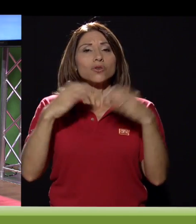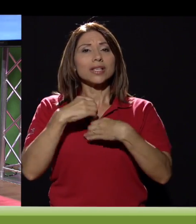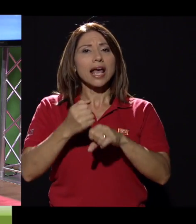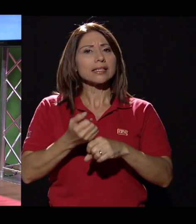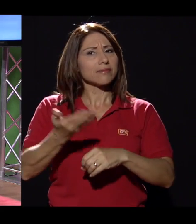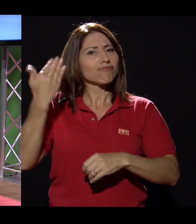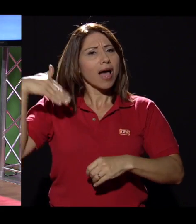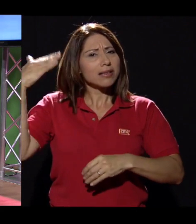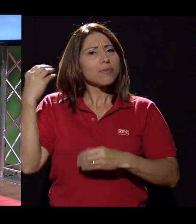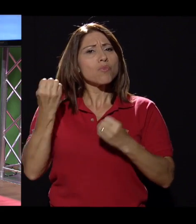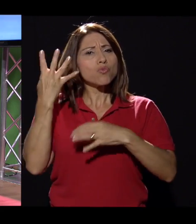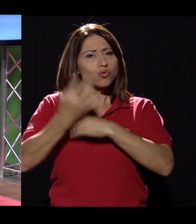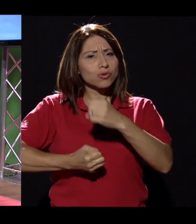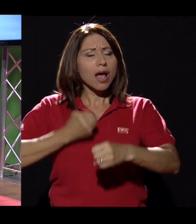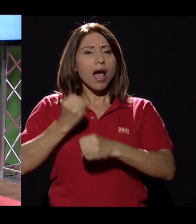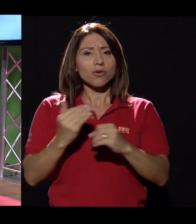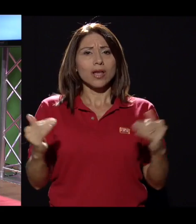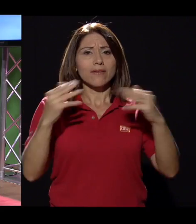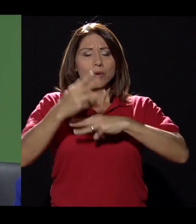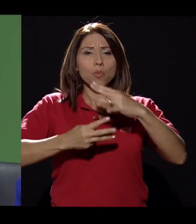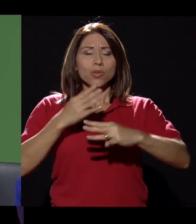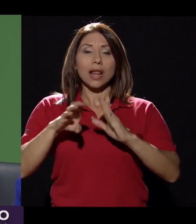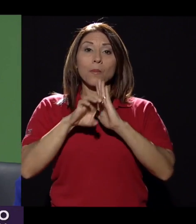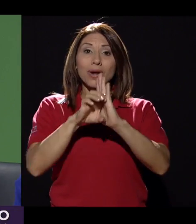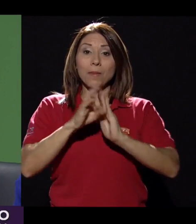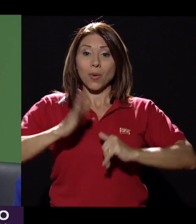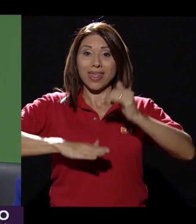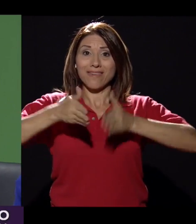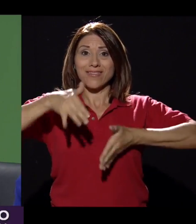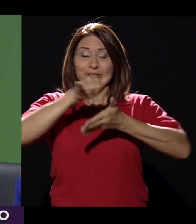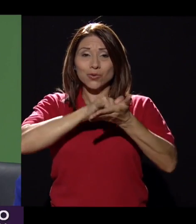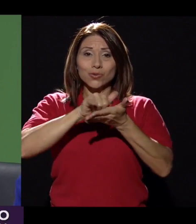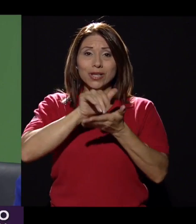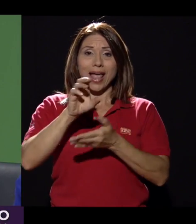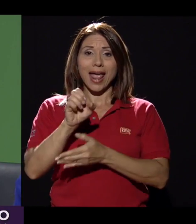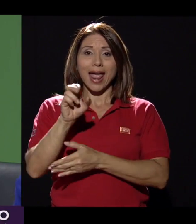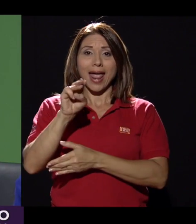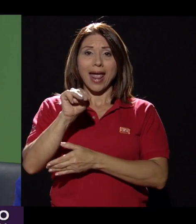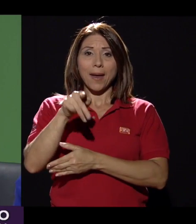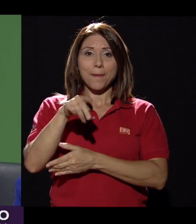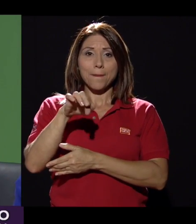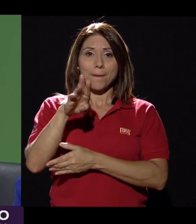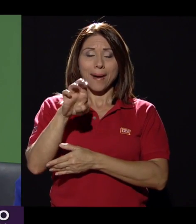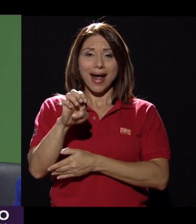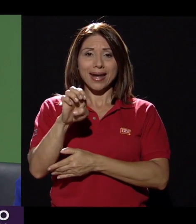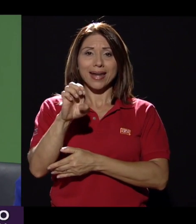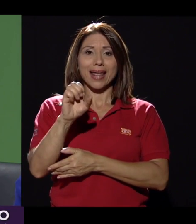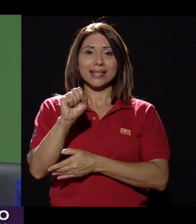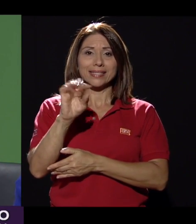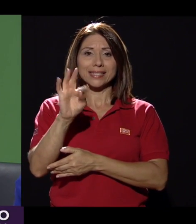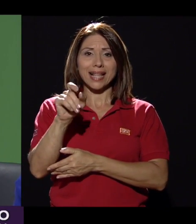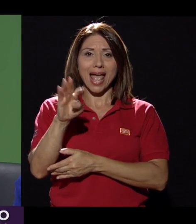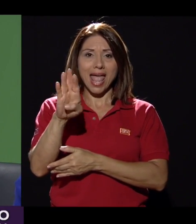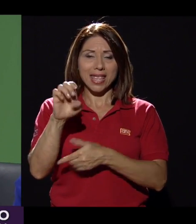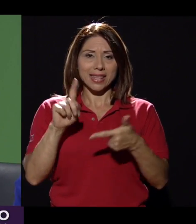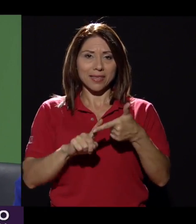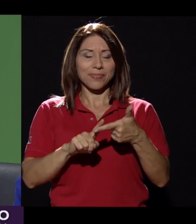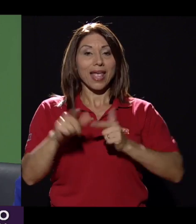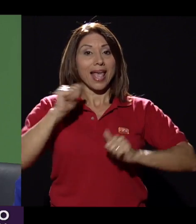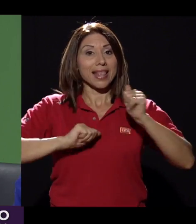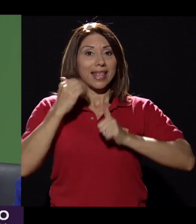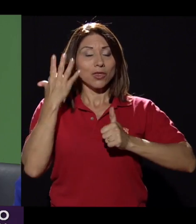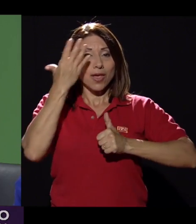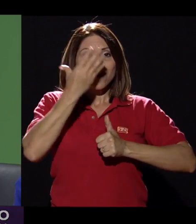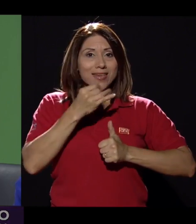venido realizando desde hace años a nivel mundial, tenemos edificios como el Empire State iluminado, el Teatro Bellas Artes en